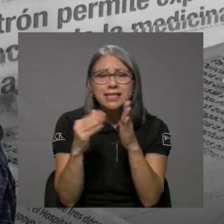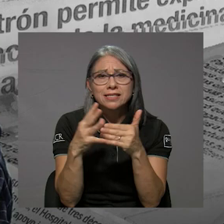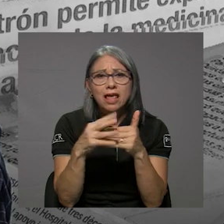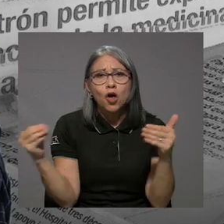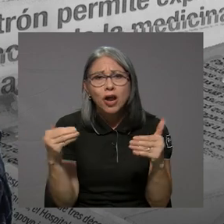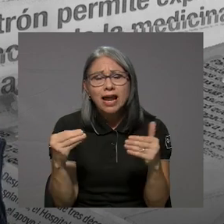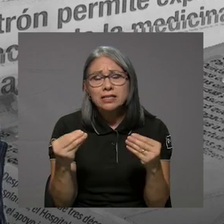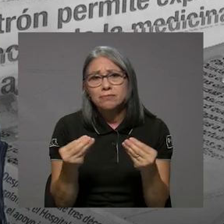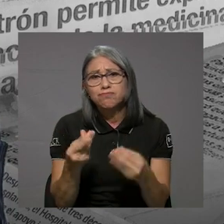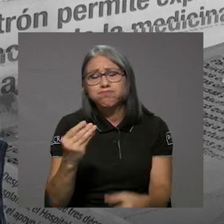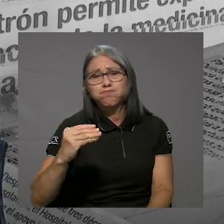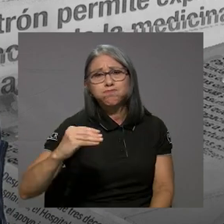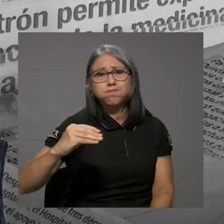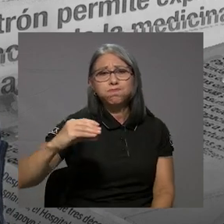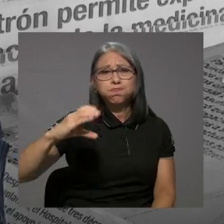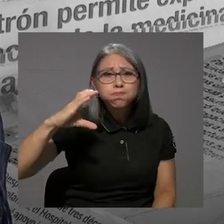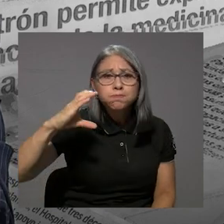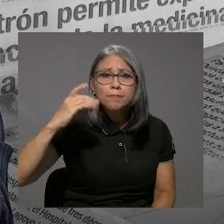billones de dólares